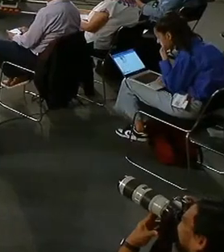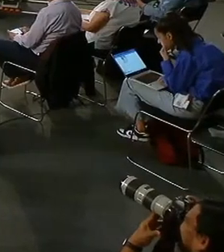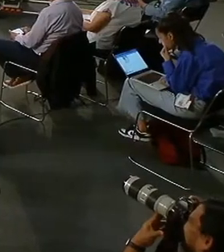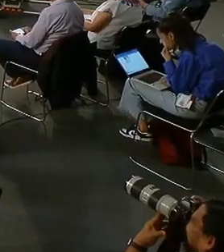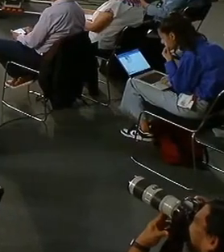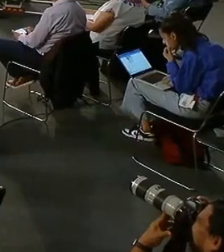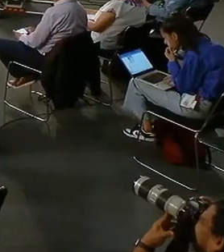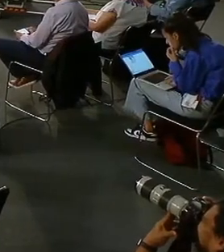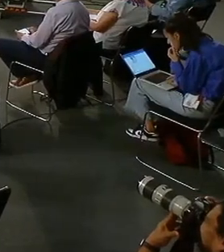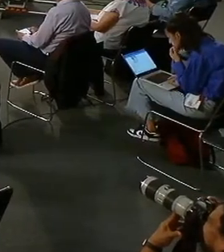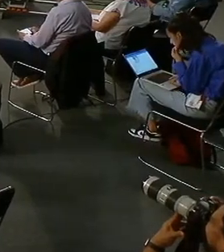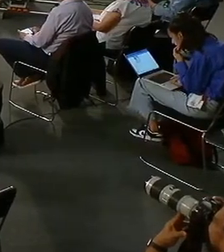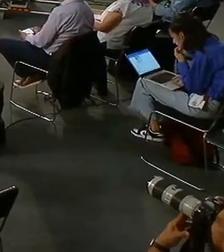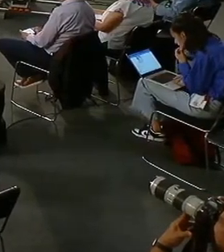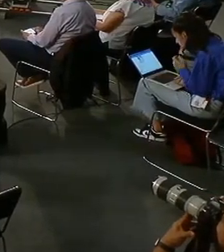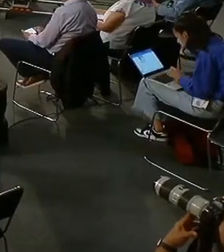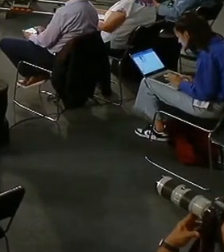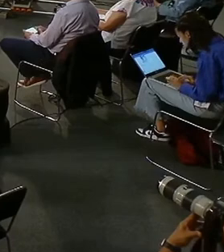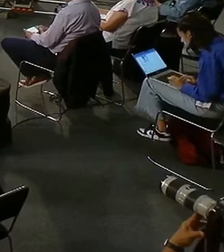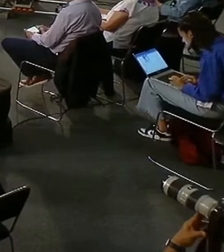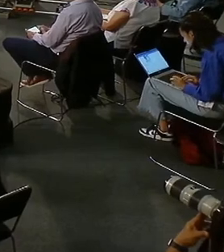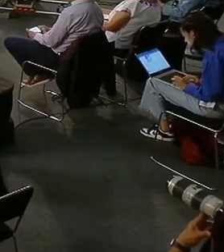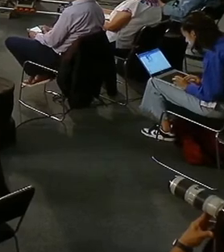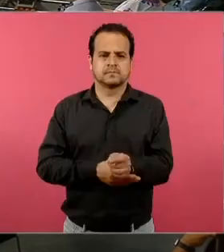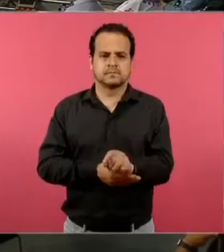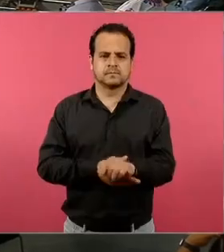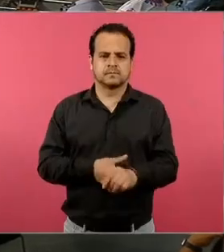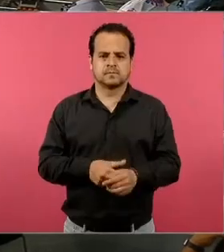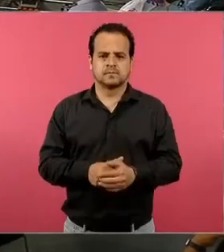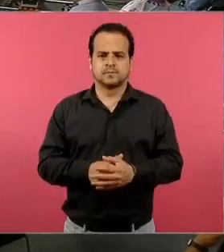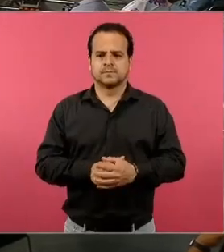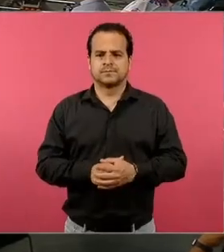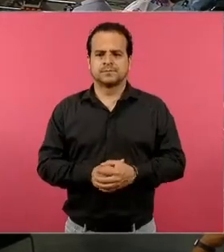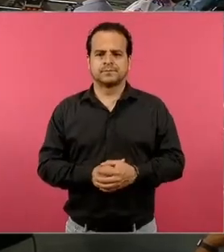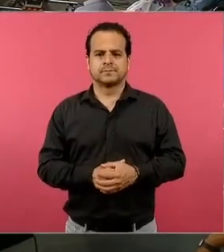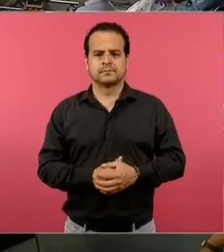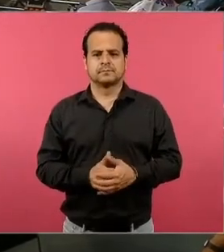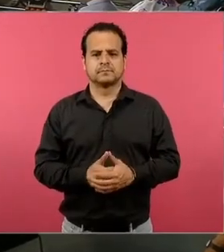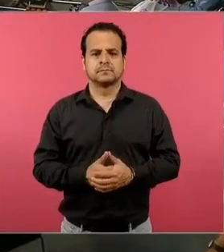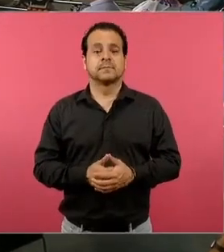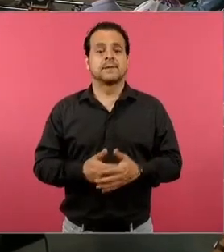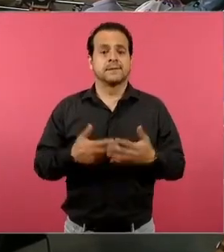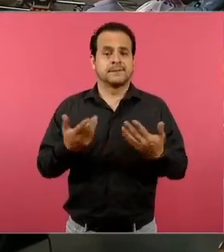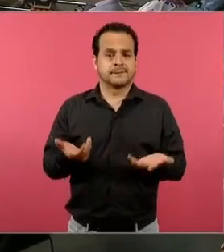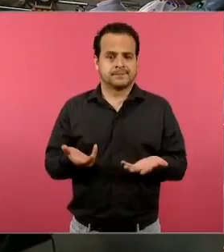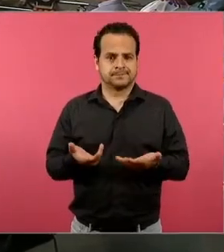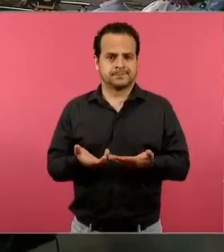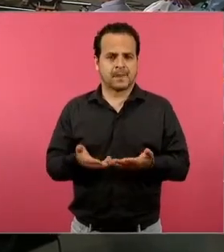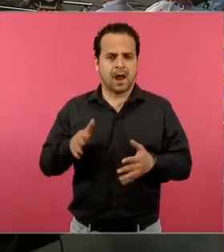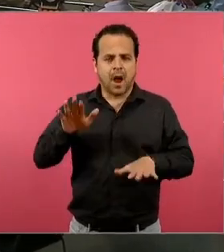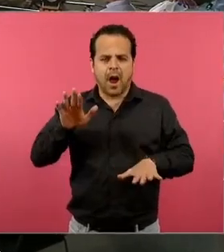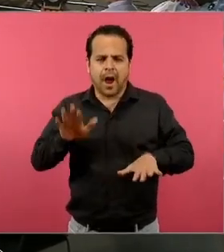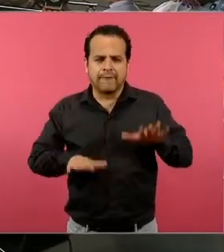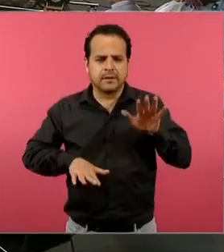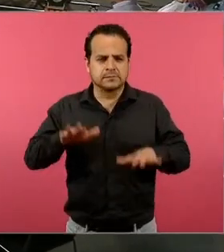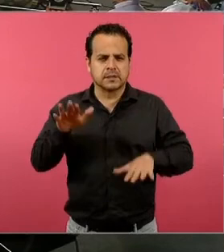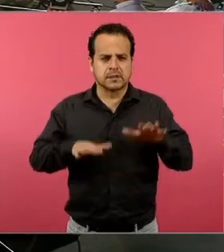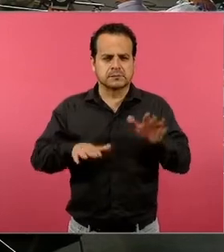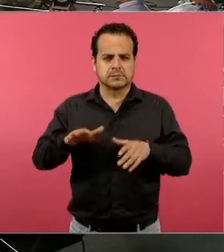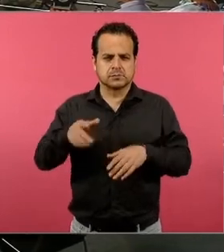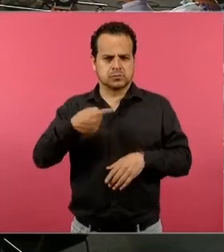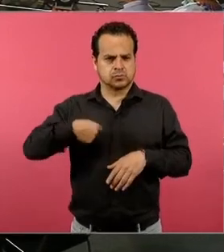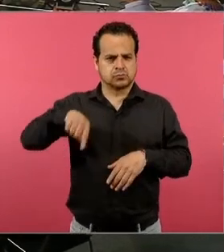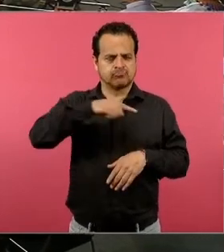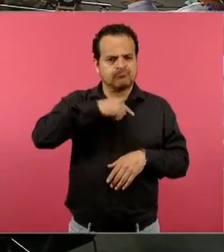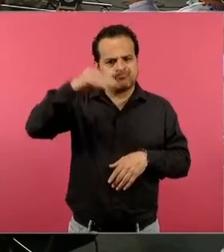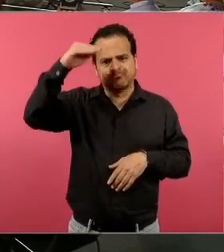primera referencia pues es lo que a nosotros nos pasó como estudiantes mismos. Entonces, eso que implica ir cambiando, pues también pasa por